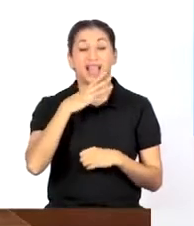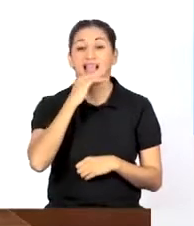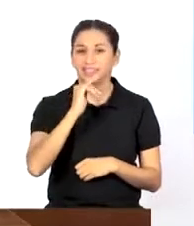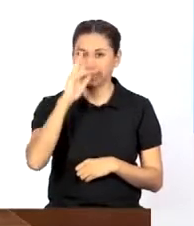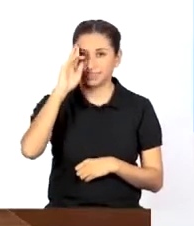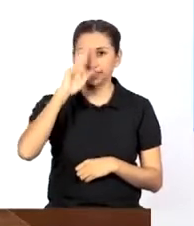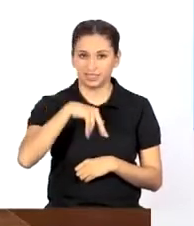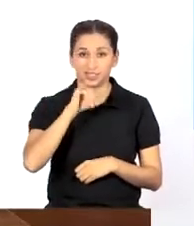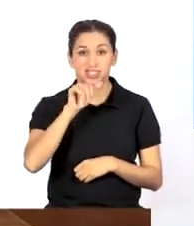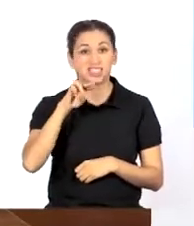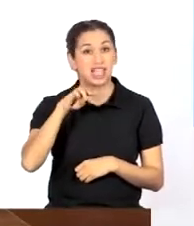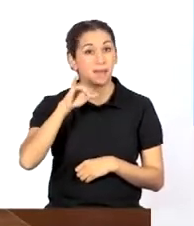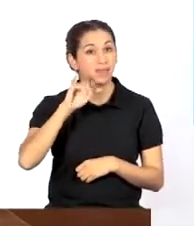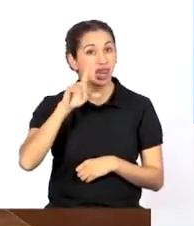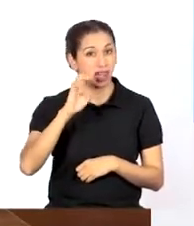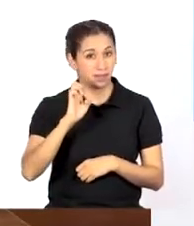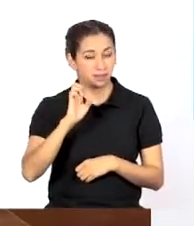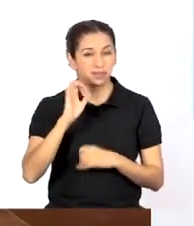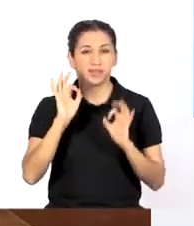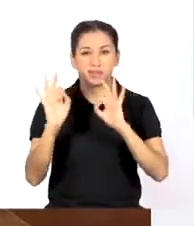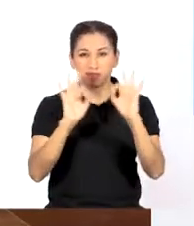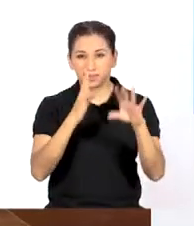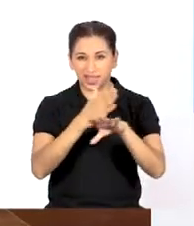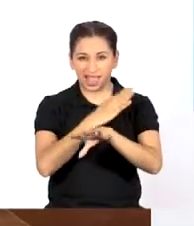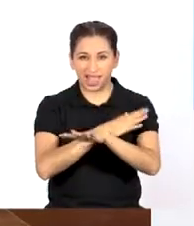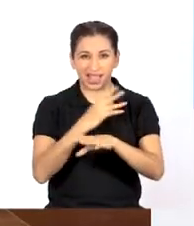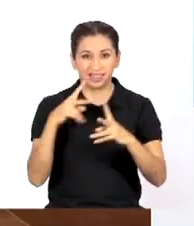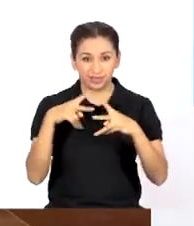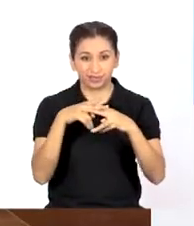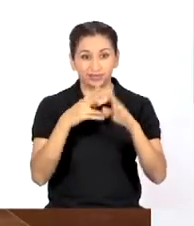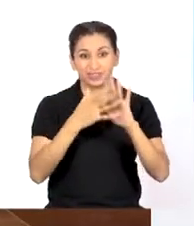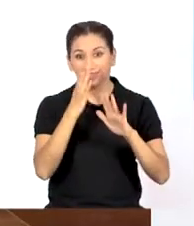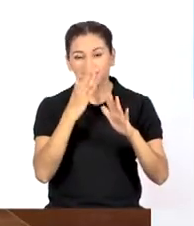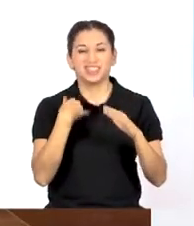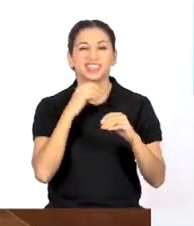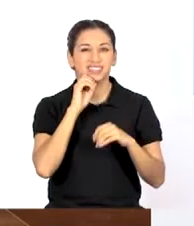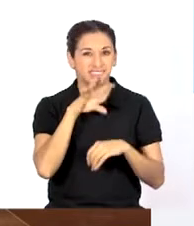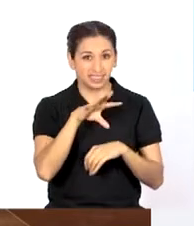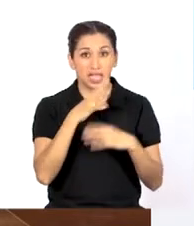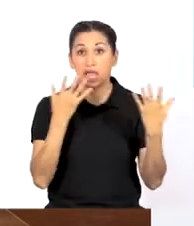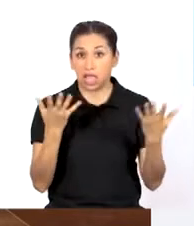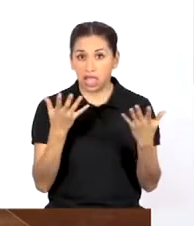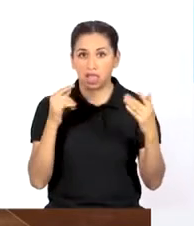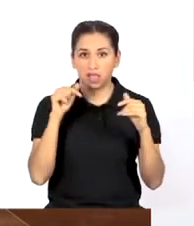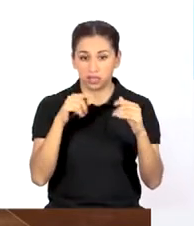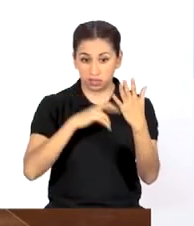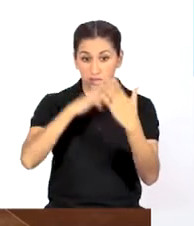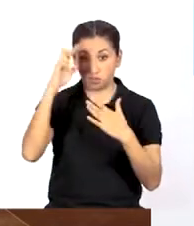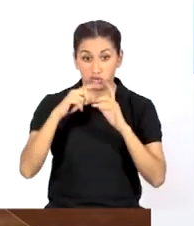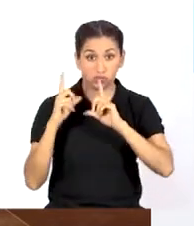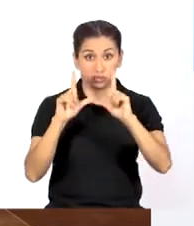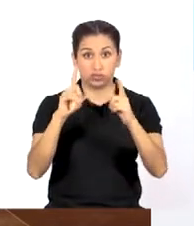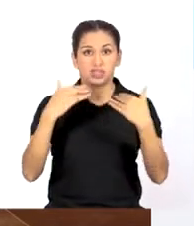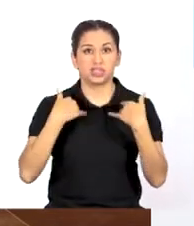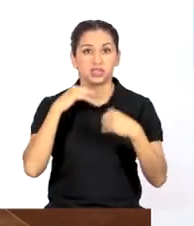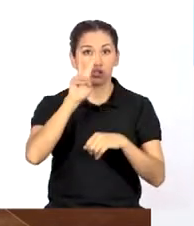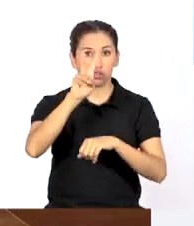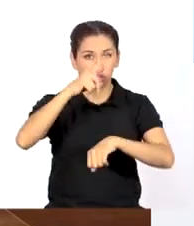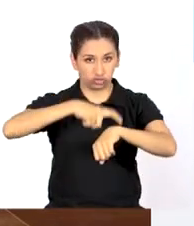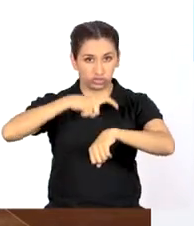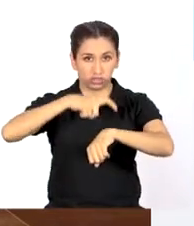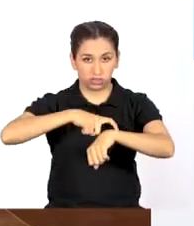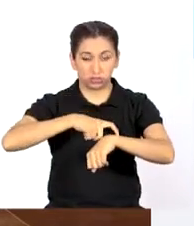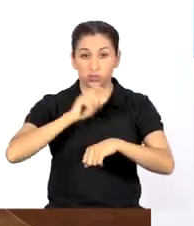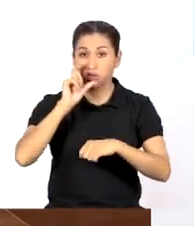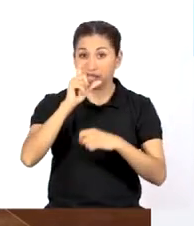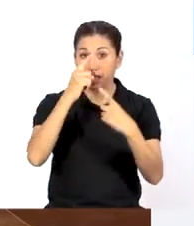Así es, Yamile. Como señalé antes de la pausa, para el diseño del proyecto de manera eficiente, había dos momentos.